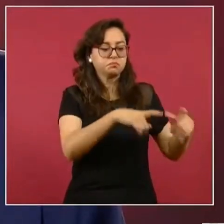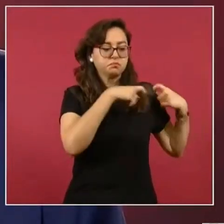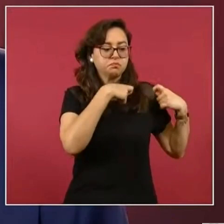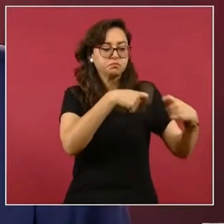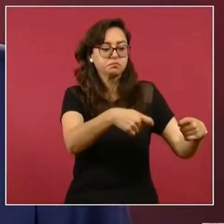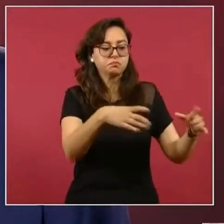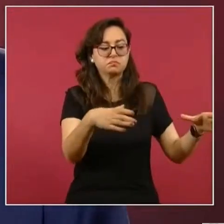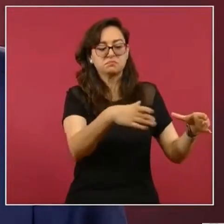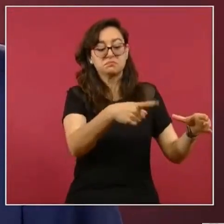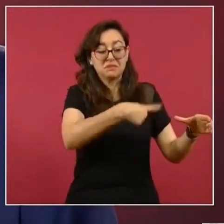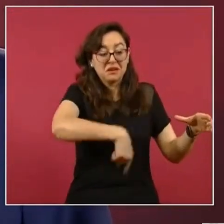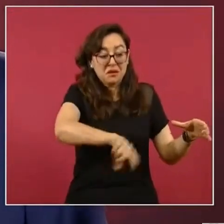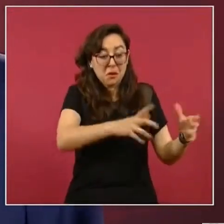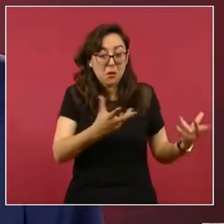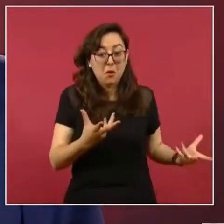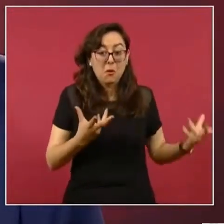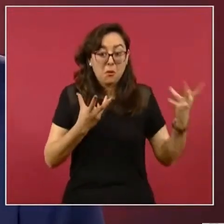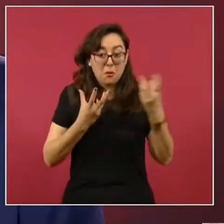ellos no.